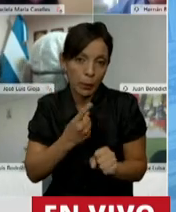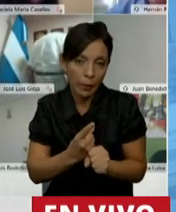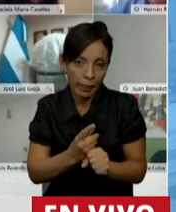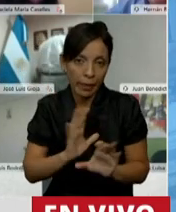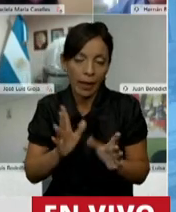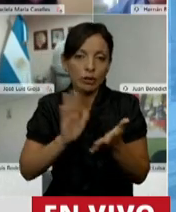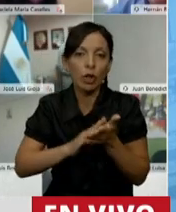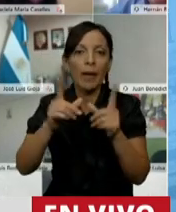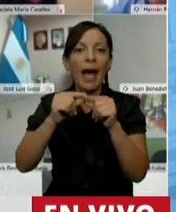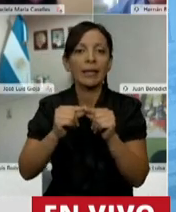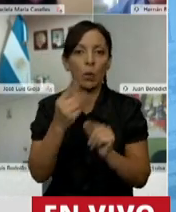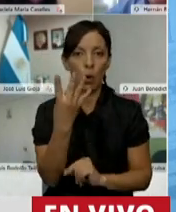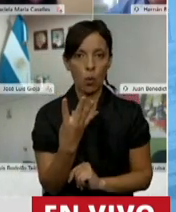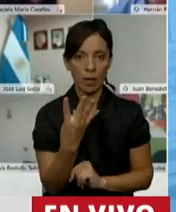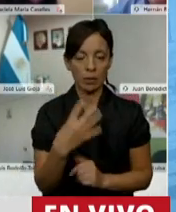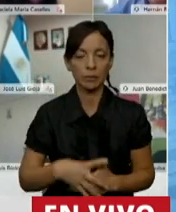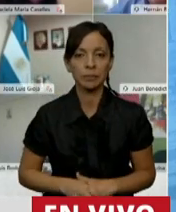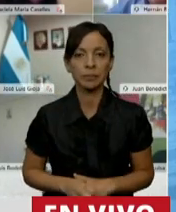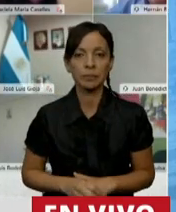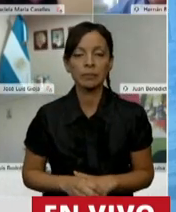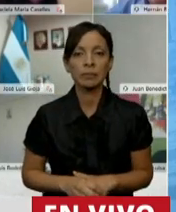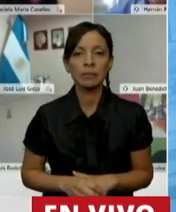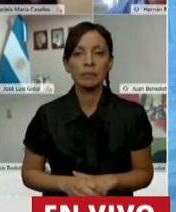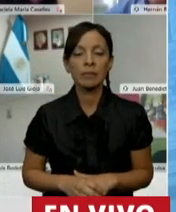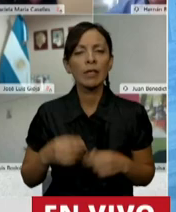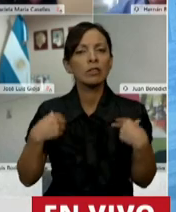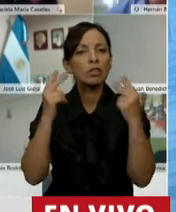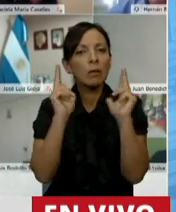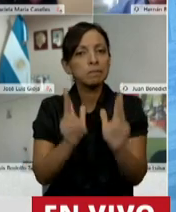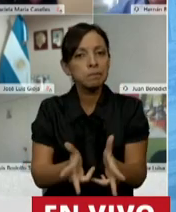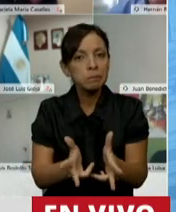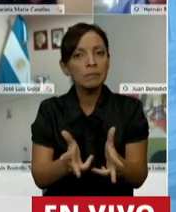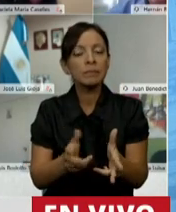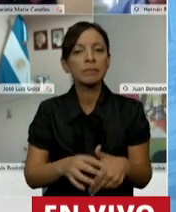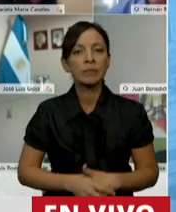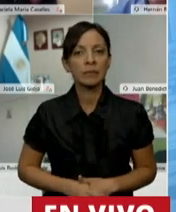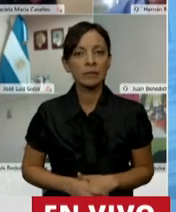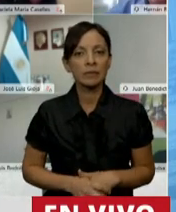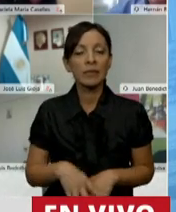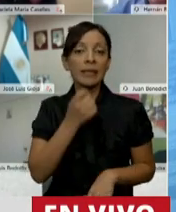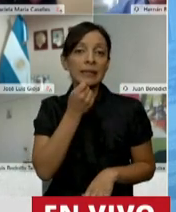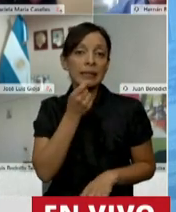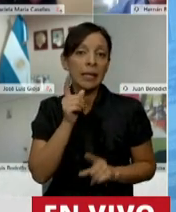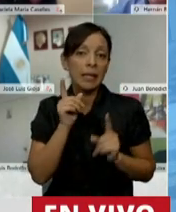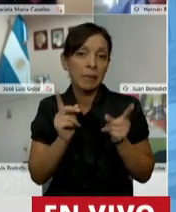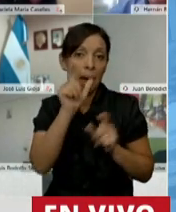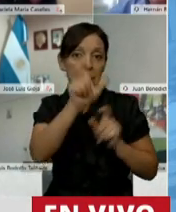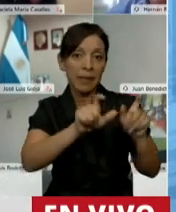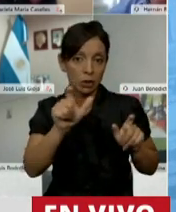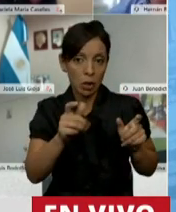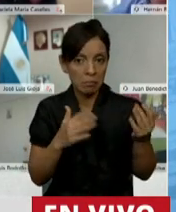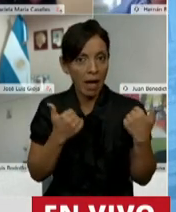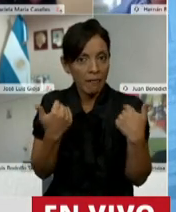tratara el artículo 4. Y lo que estoy diciendo es que si quienes estamos a favor de la